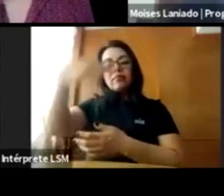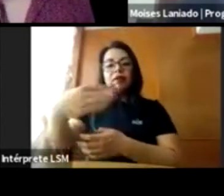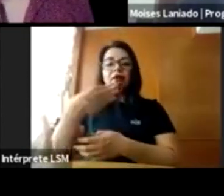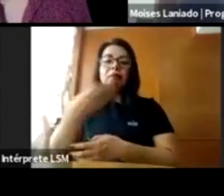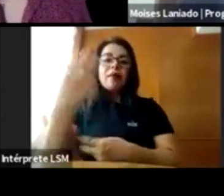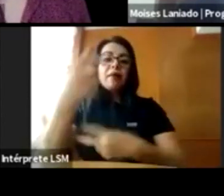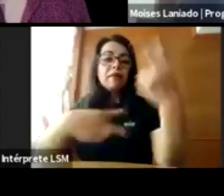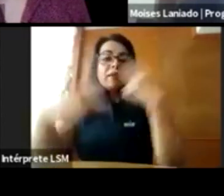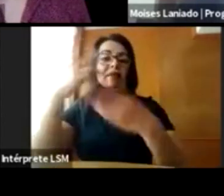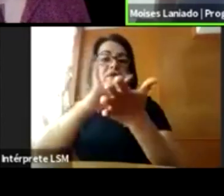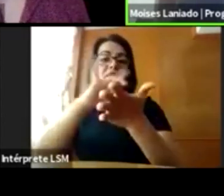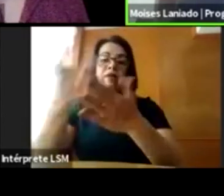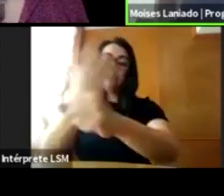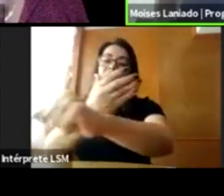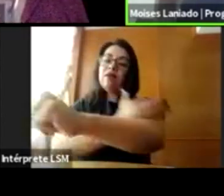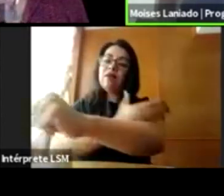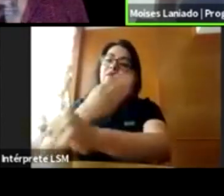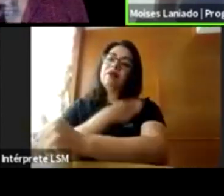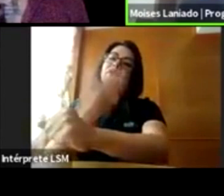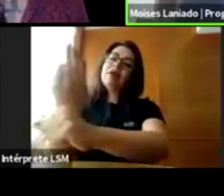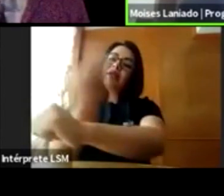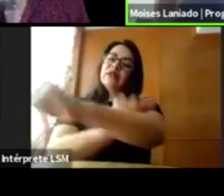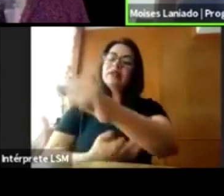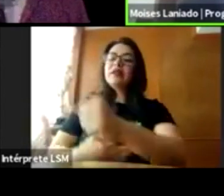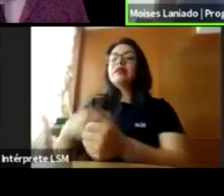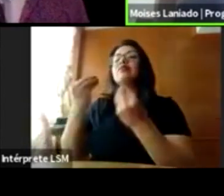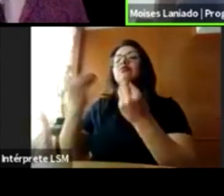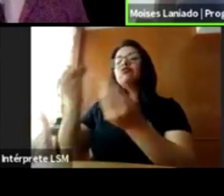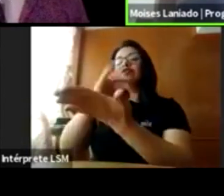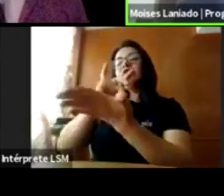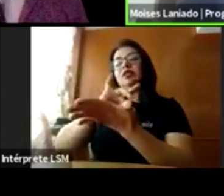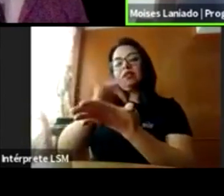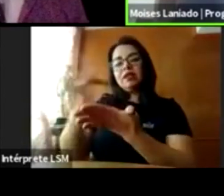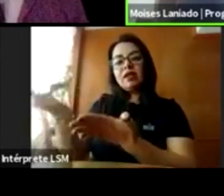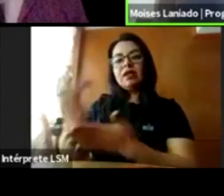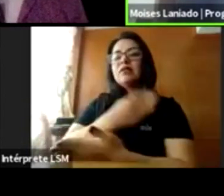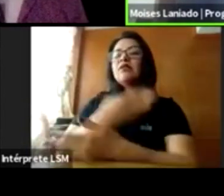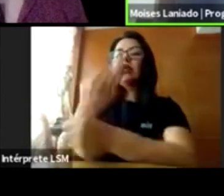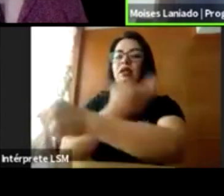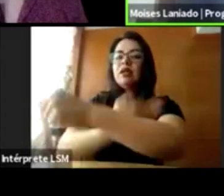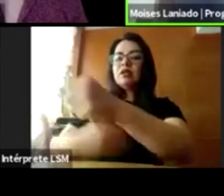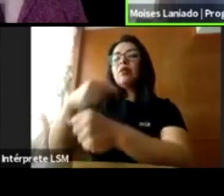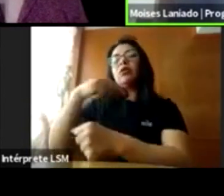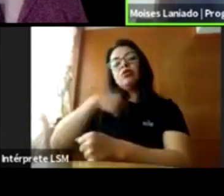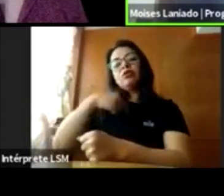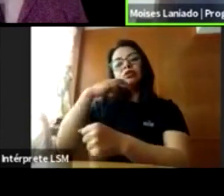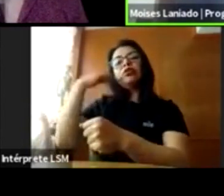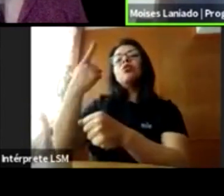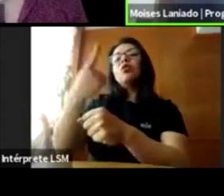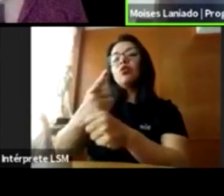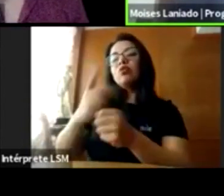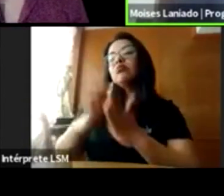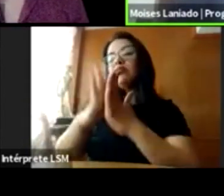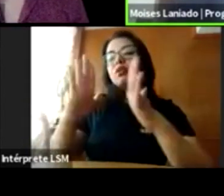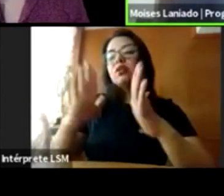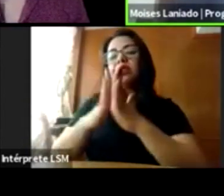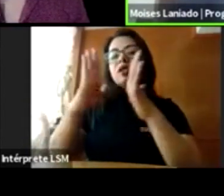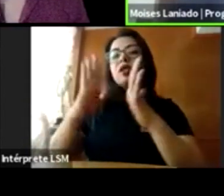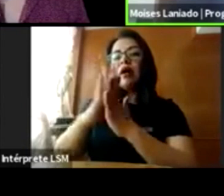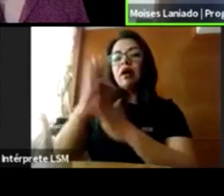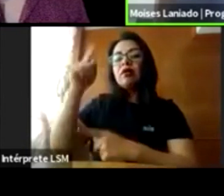por acá. Buenas tardes. Muchas gracias, Javier. Buenas tardes. Bueno, yo soy voluntario de la Comunidad Judía de